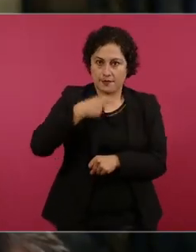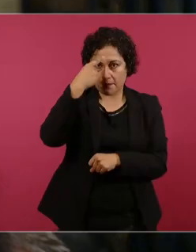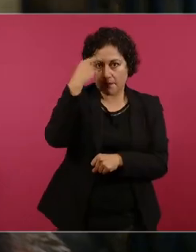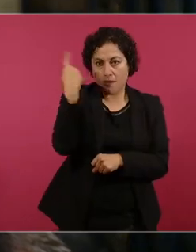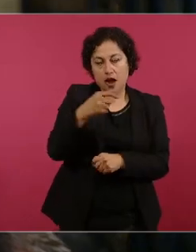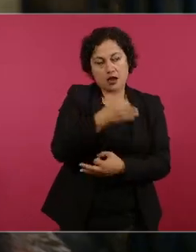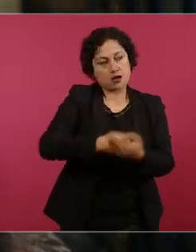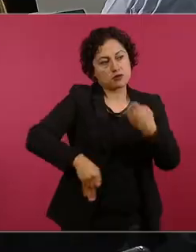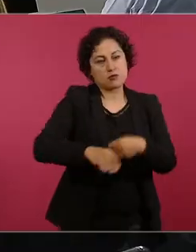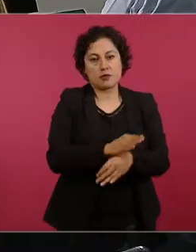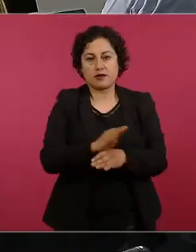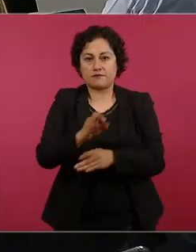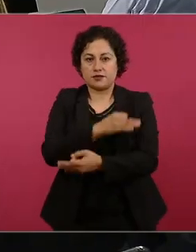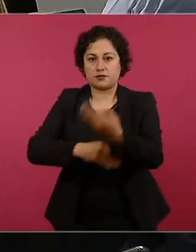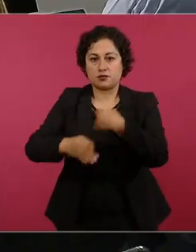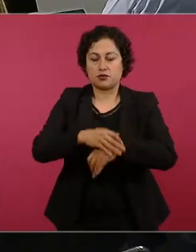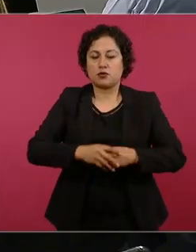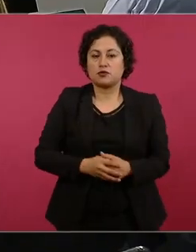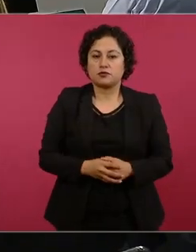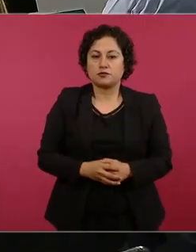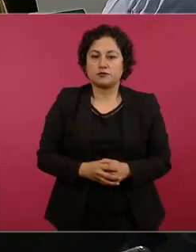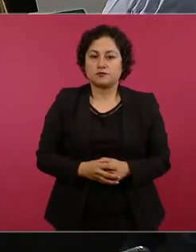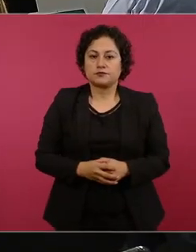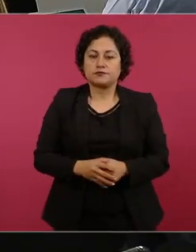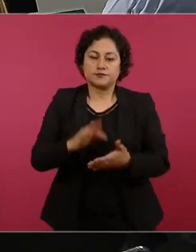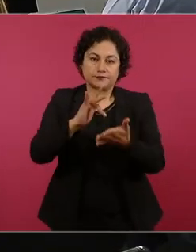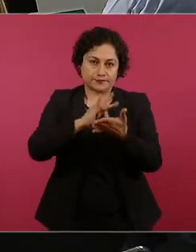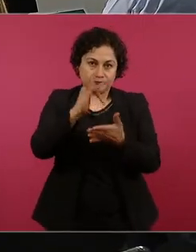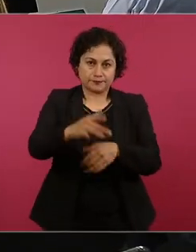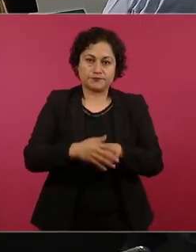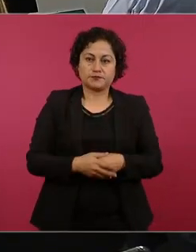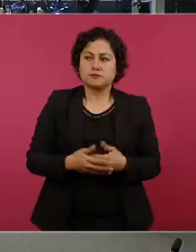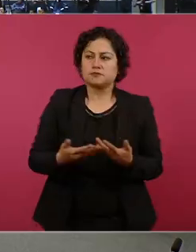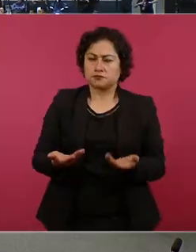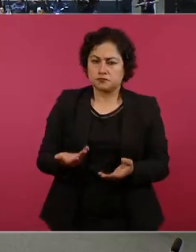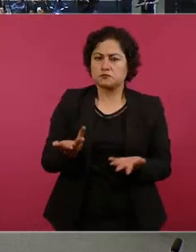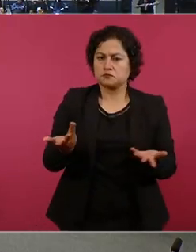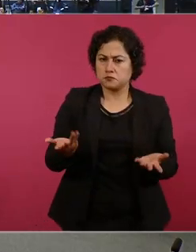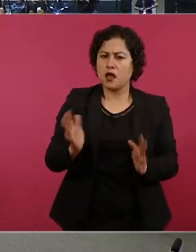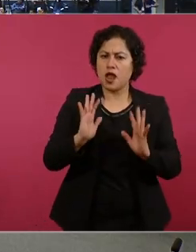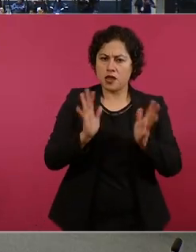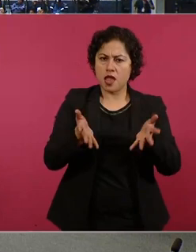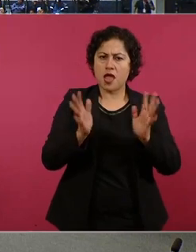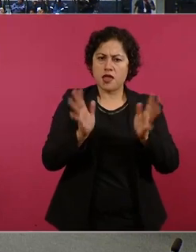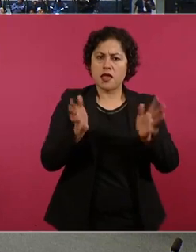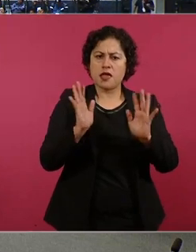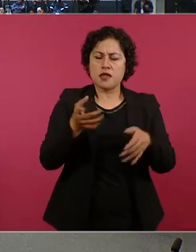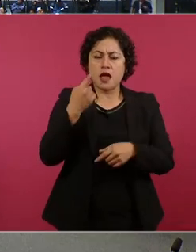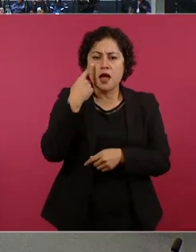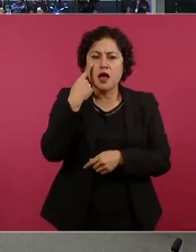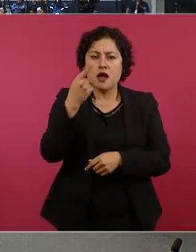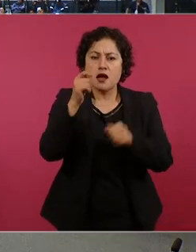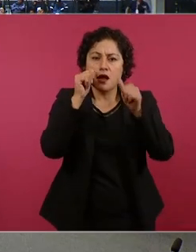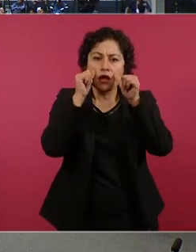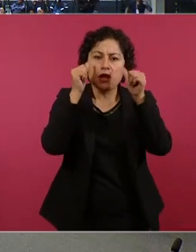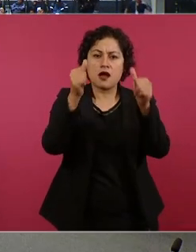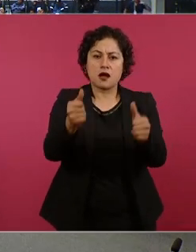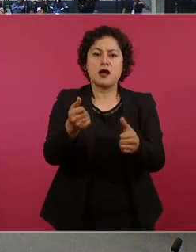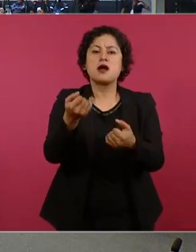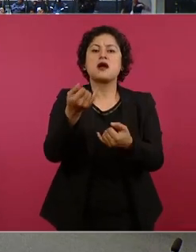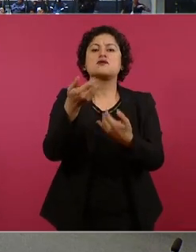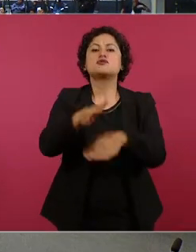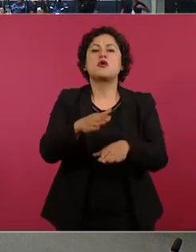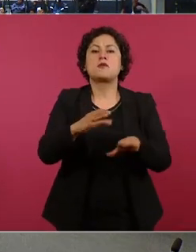bolsillos muchísimas gracias señor presidente quedan las partes ya se ha estado viendo lo de el traslado de los jóvenes